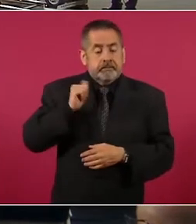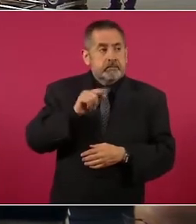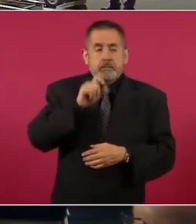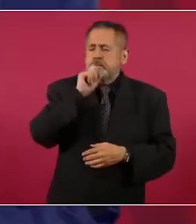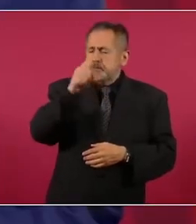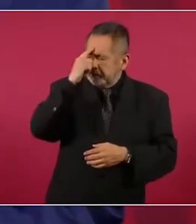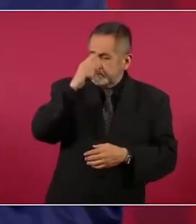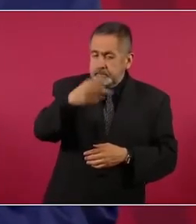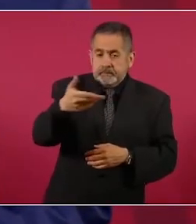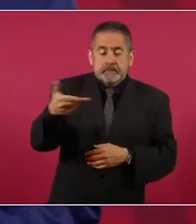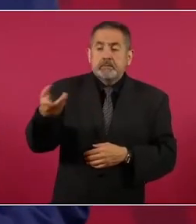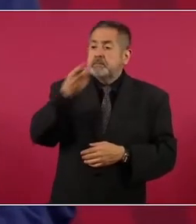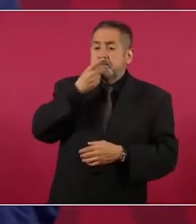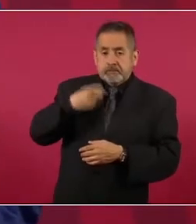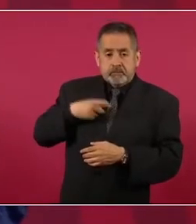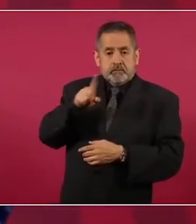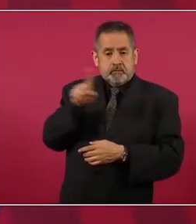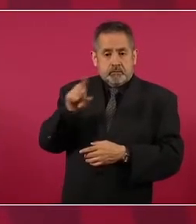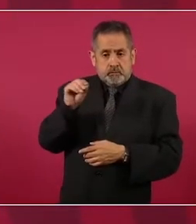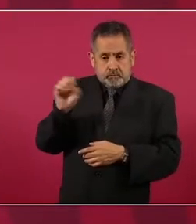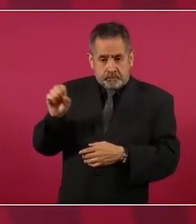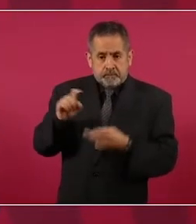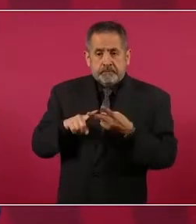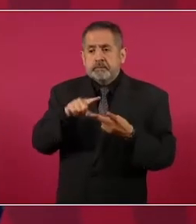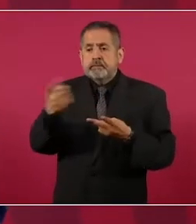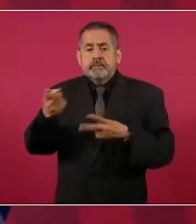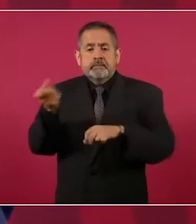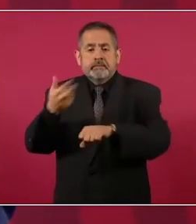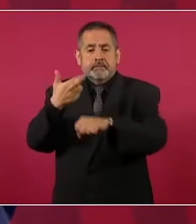lo planteó él y me lo planteó la secretaria del Trabajo,